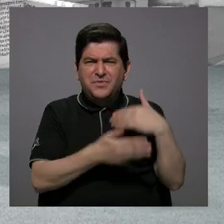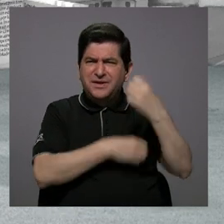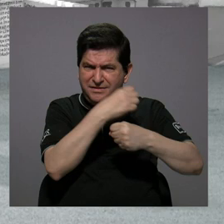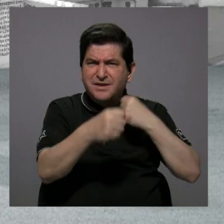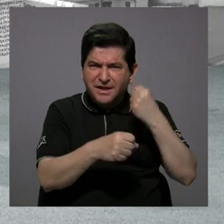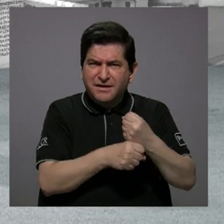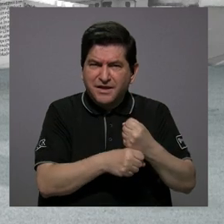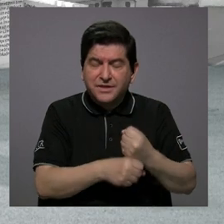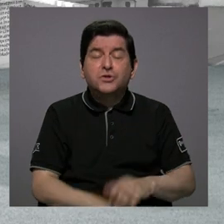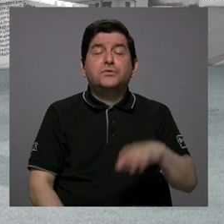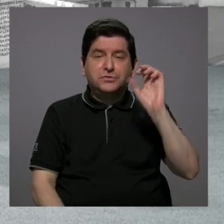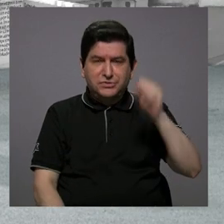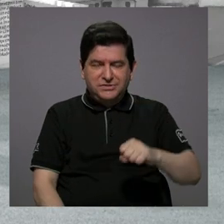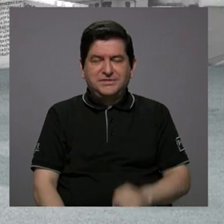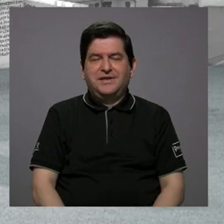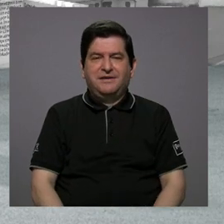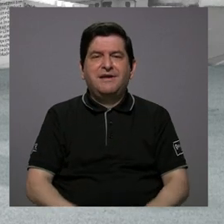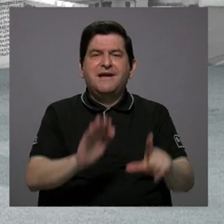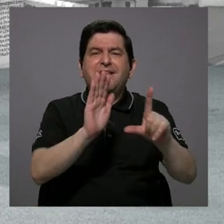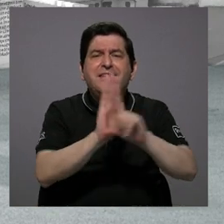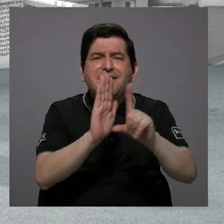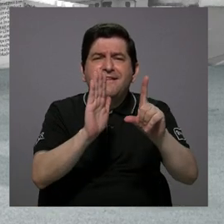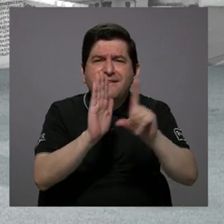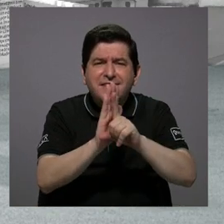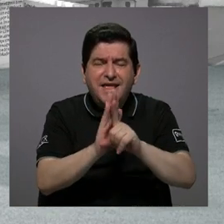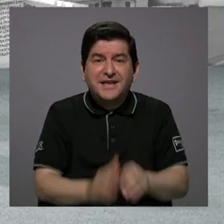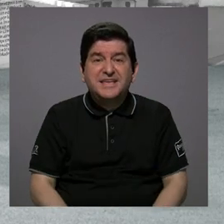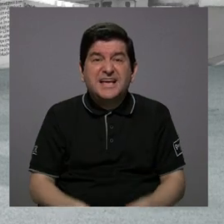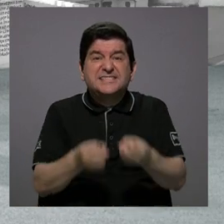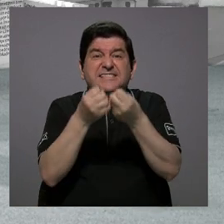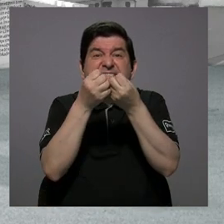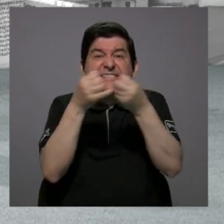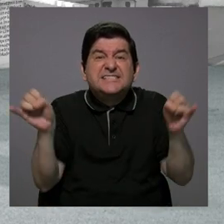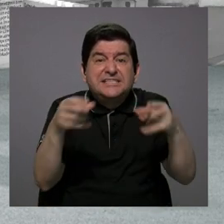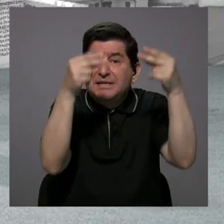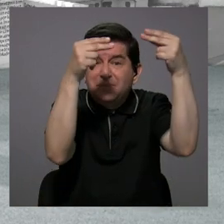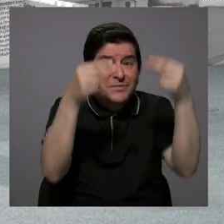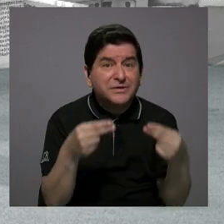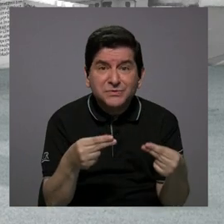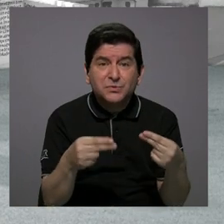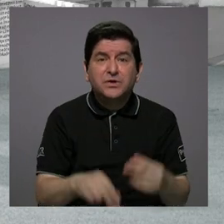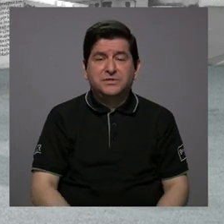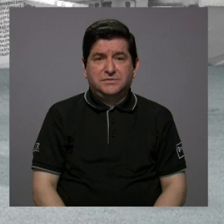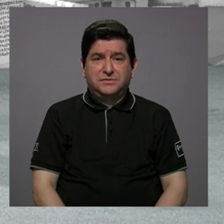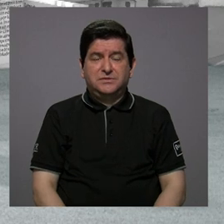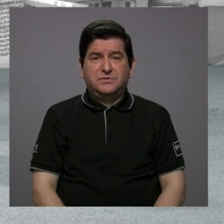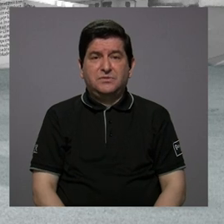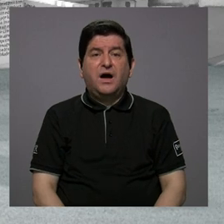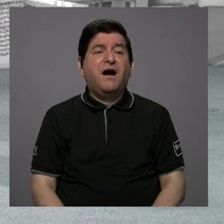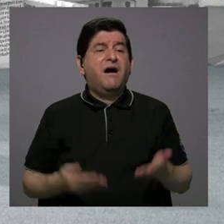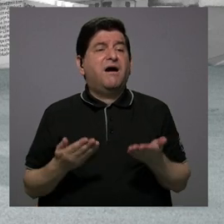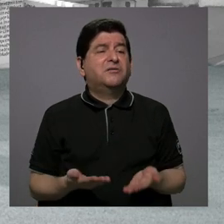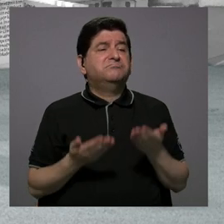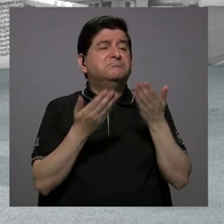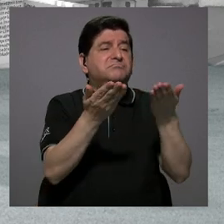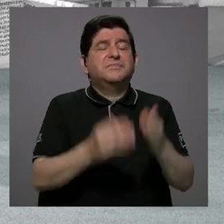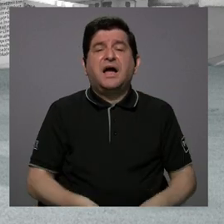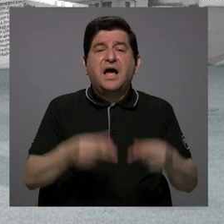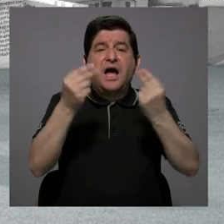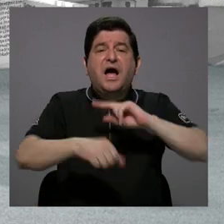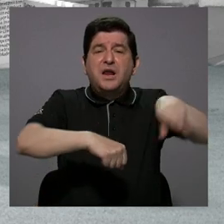pasado. Que se han dispuesto leyes que vienen sin presupuesto. Y entonces se cargan al presupuesto